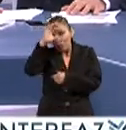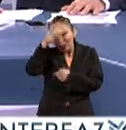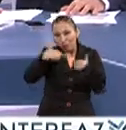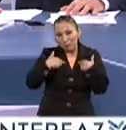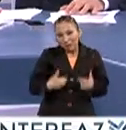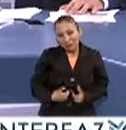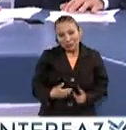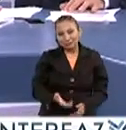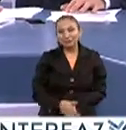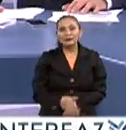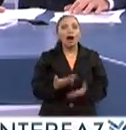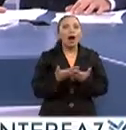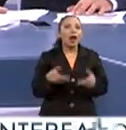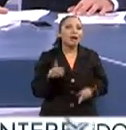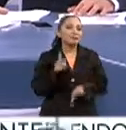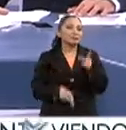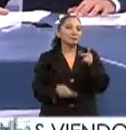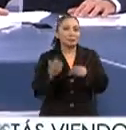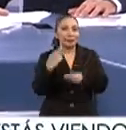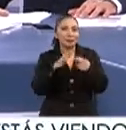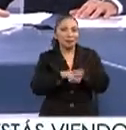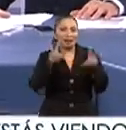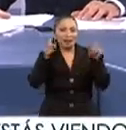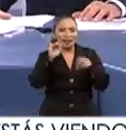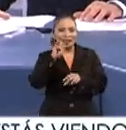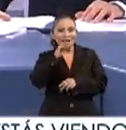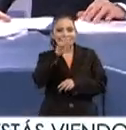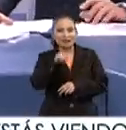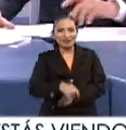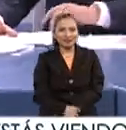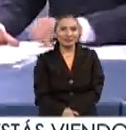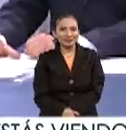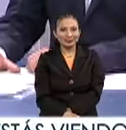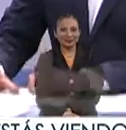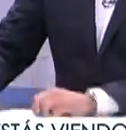humana. Vamos a hacer una breve pausa y regresamos con más temas en Interfaz.